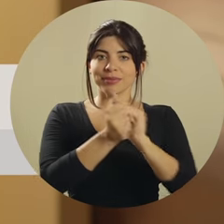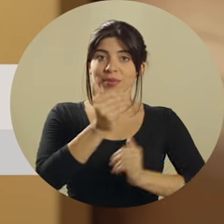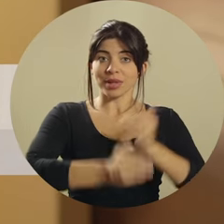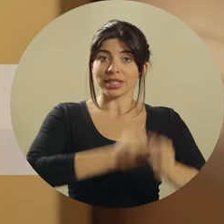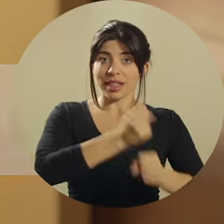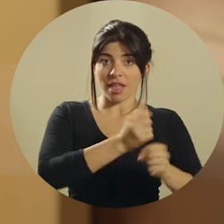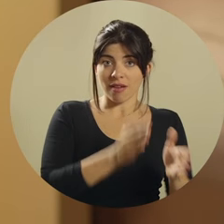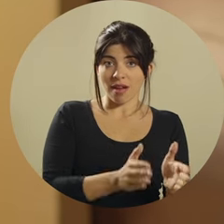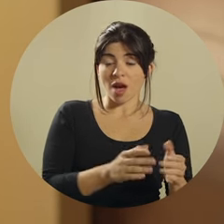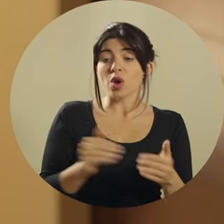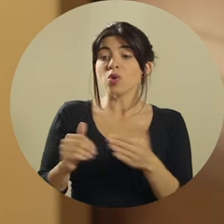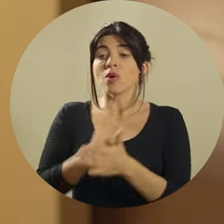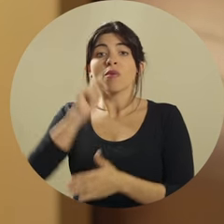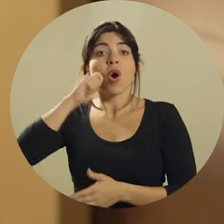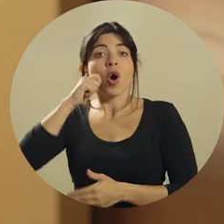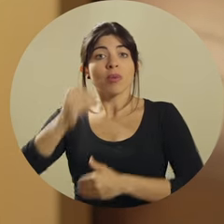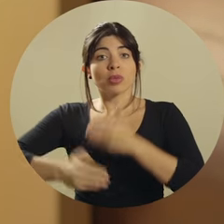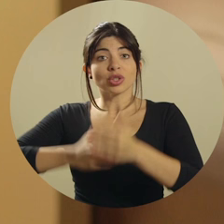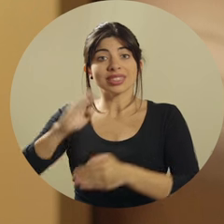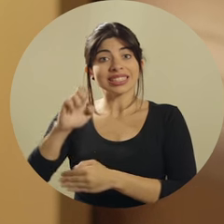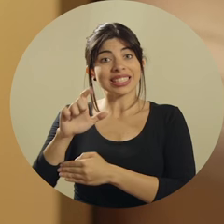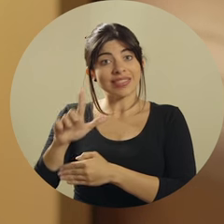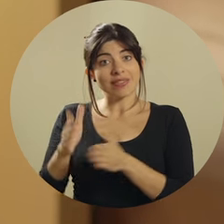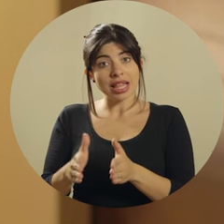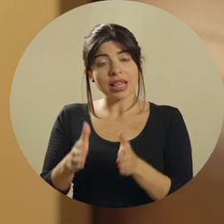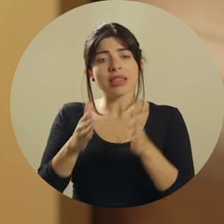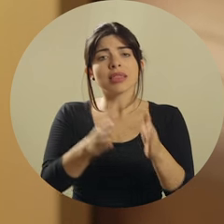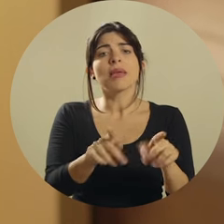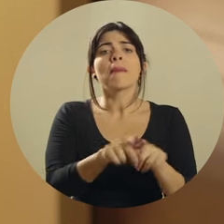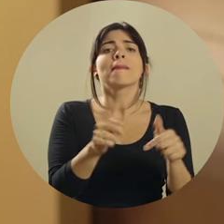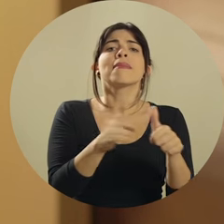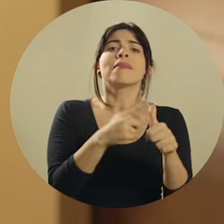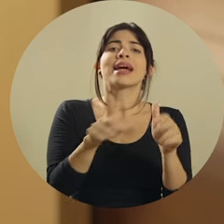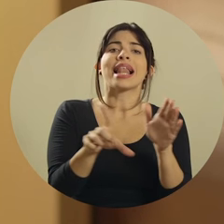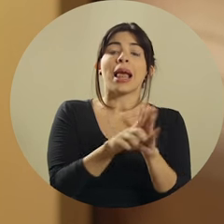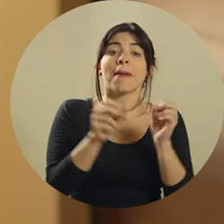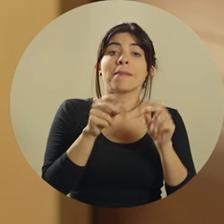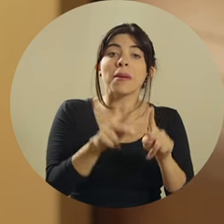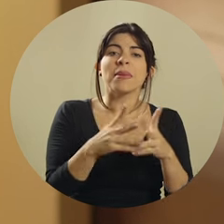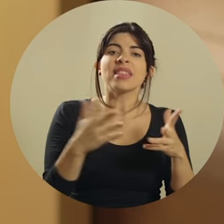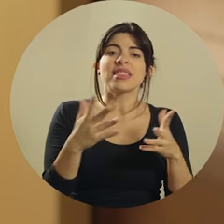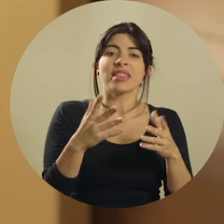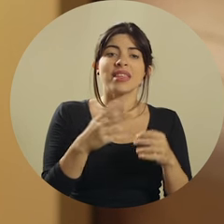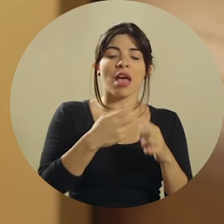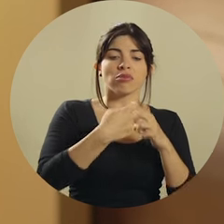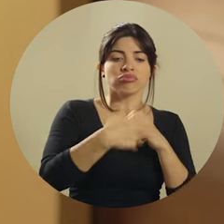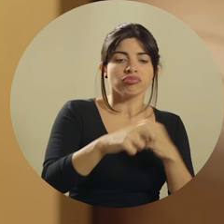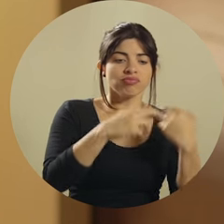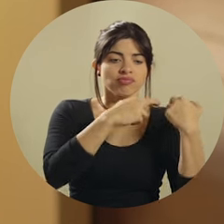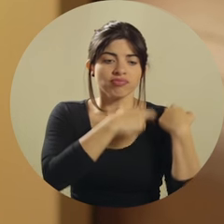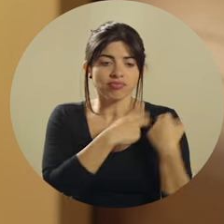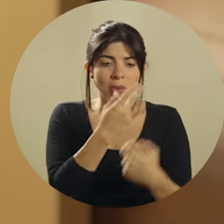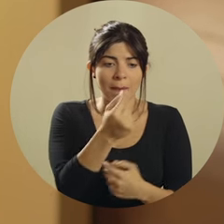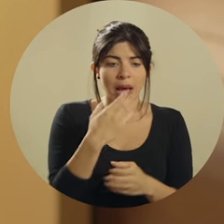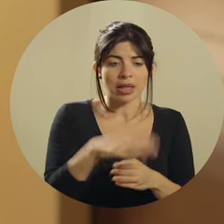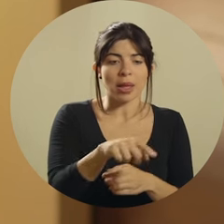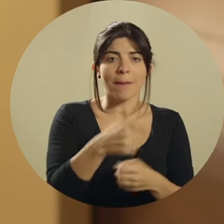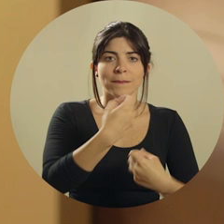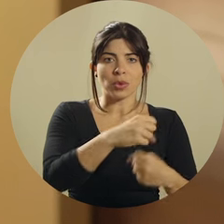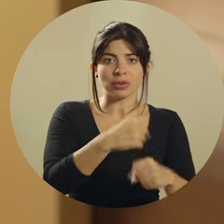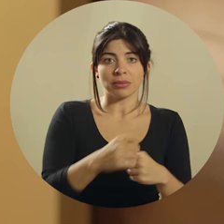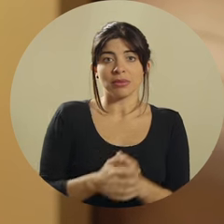procesal laboral, el nuevo Código Procesal Civil, la primera ley que permite transferir dinero y competencias a las municipalidades,